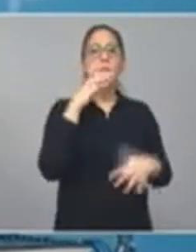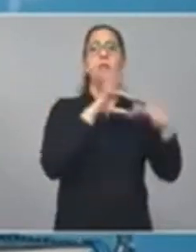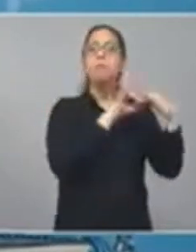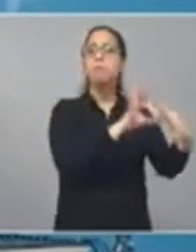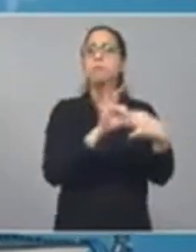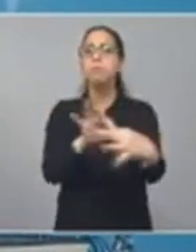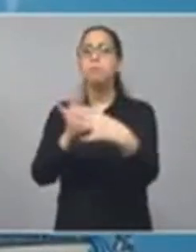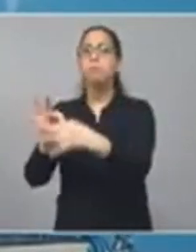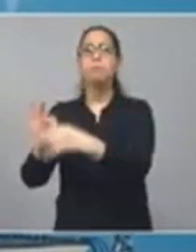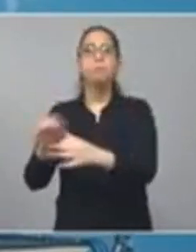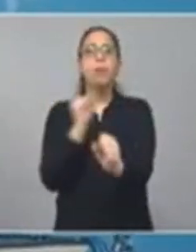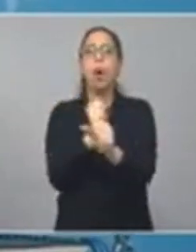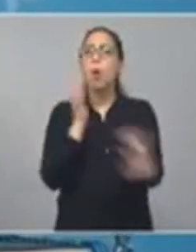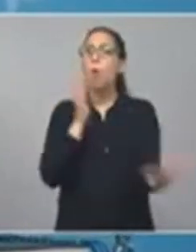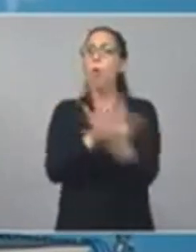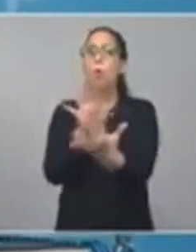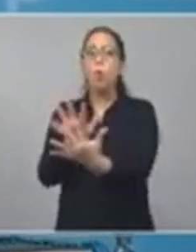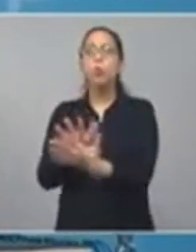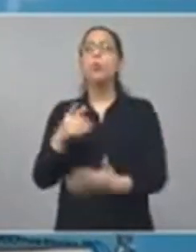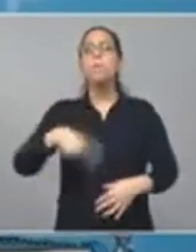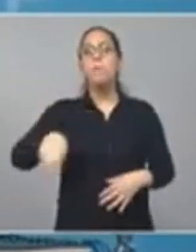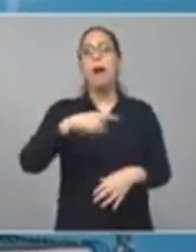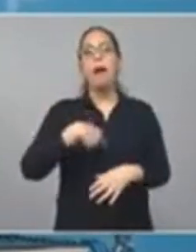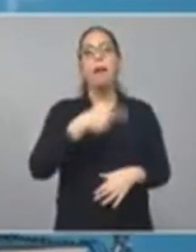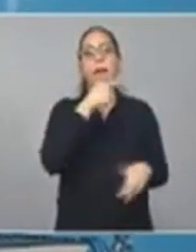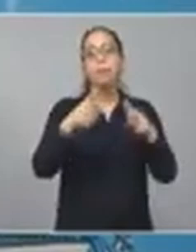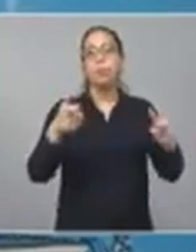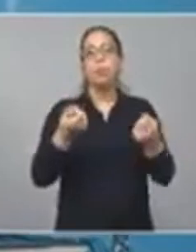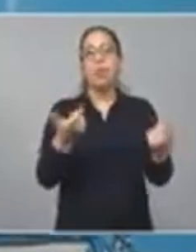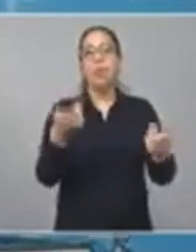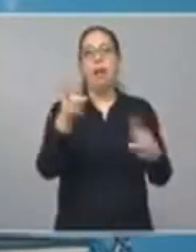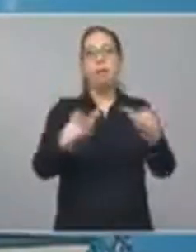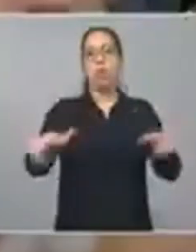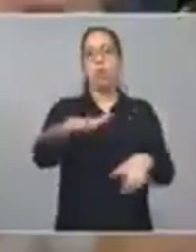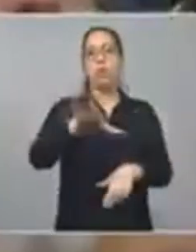poder dar respuesta a todos los bonaerenses. Muchas gracias.